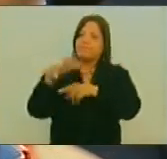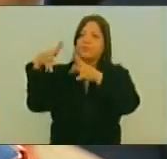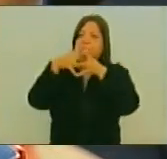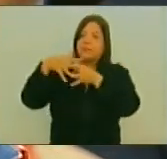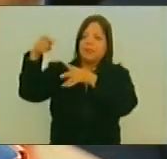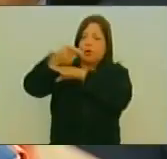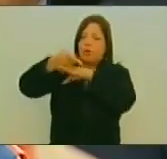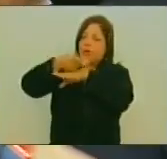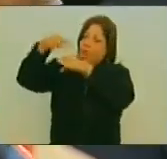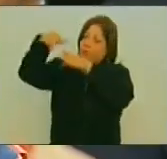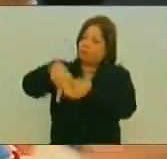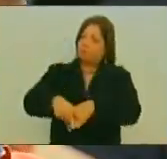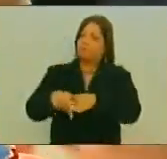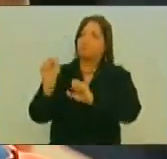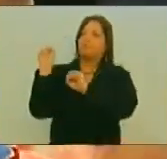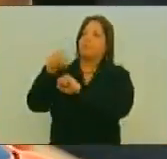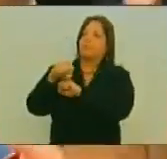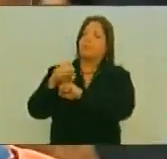No hay de otra